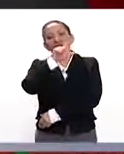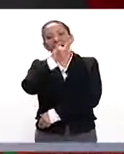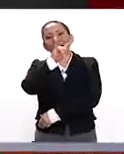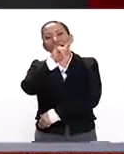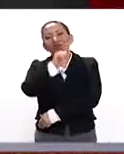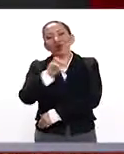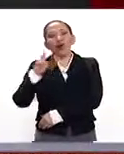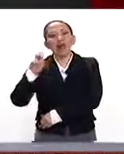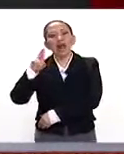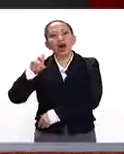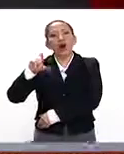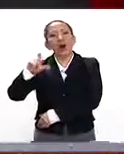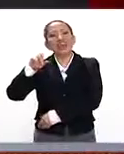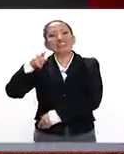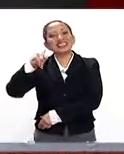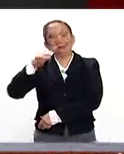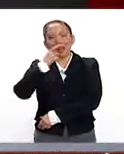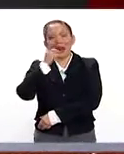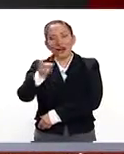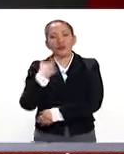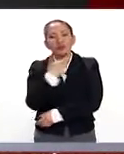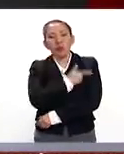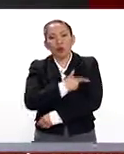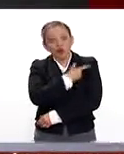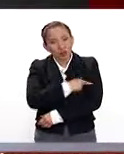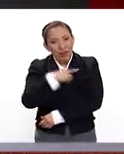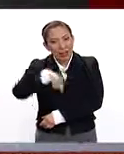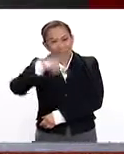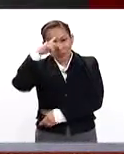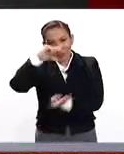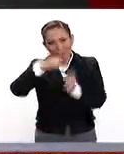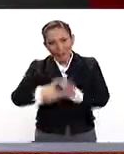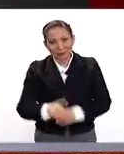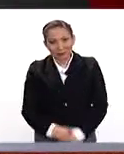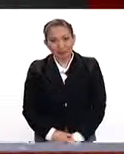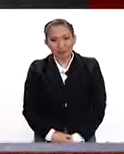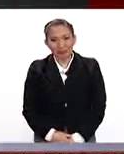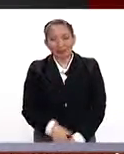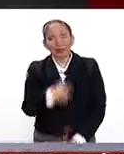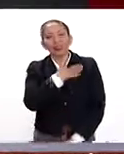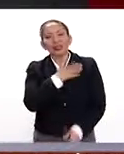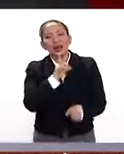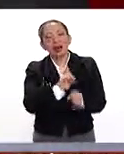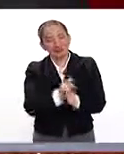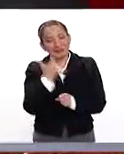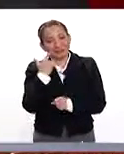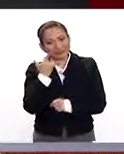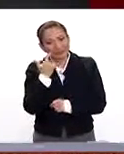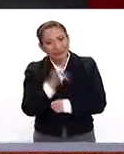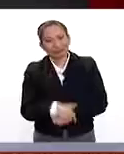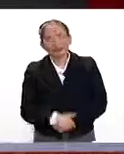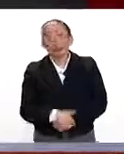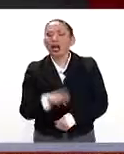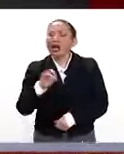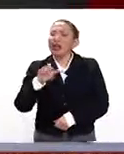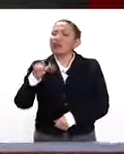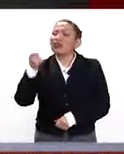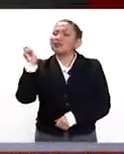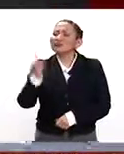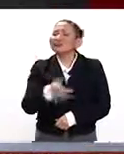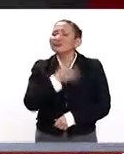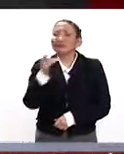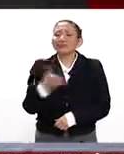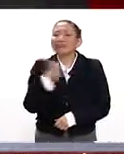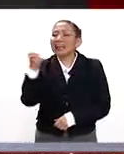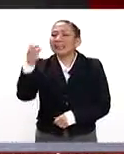don Raúl Esquivel. Qué gusto tenerlo en México al día. Muy buenos días, a sus órdenes. Don Raúl, ¿y qué significa